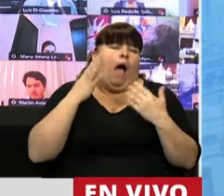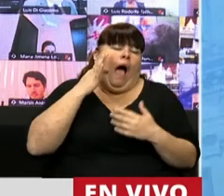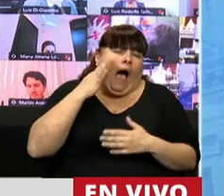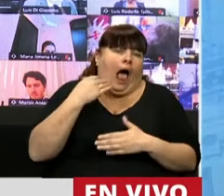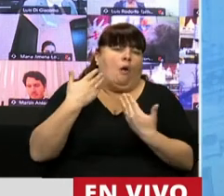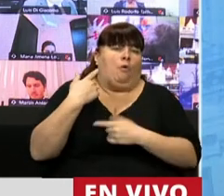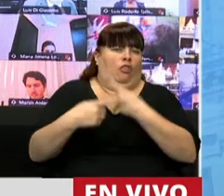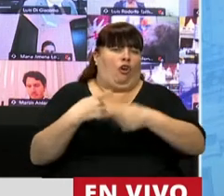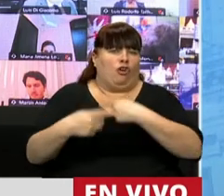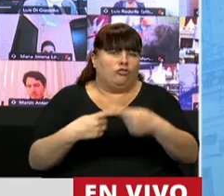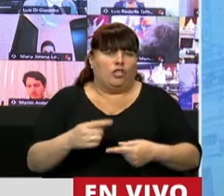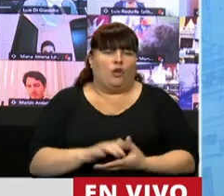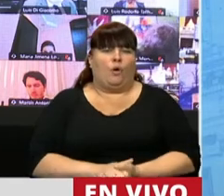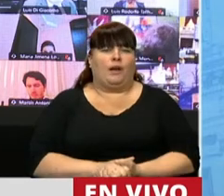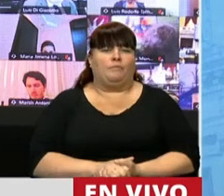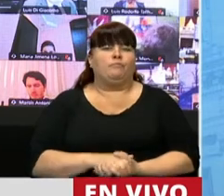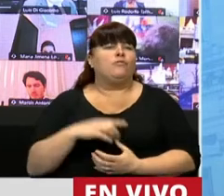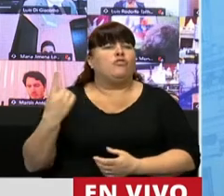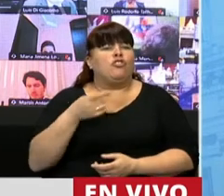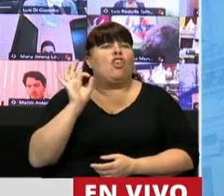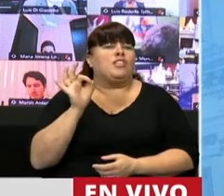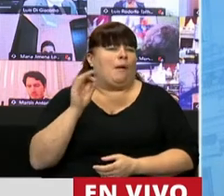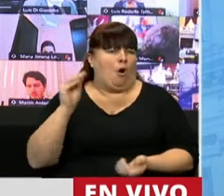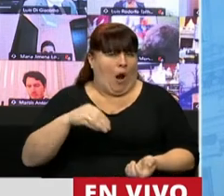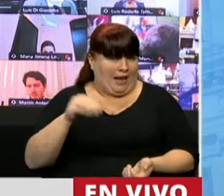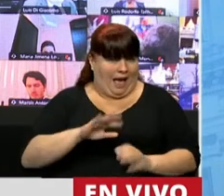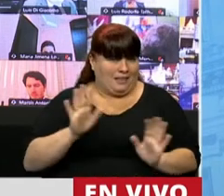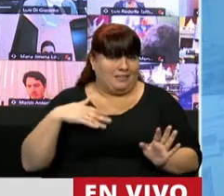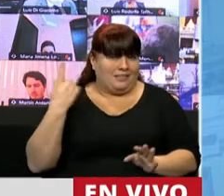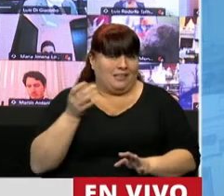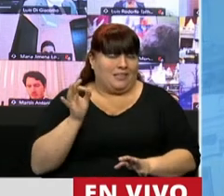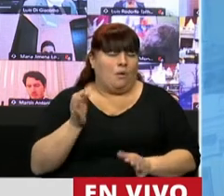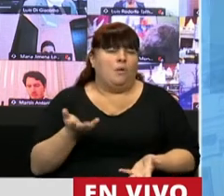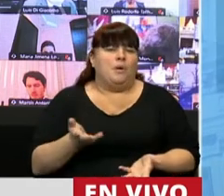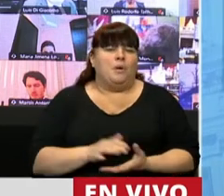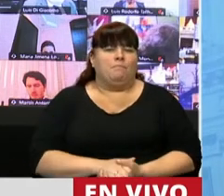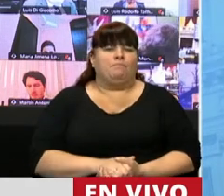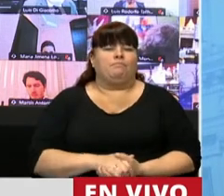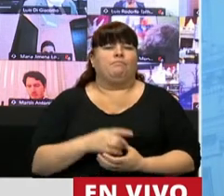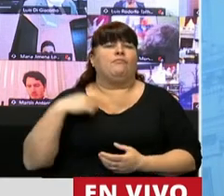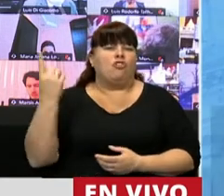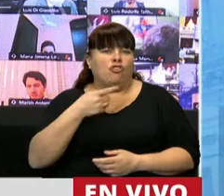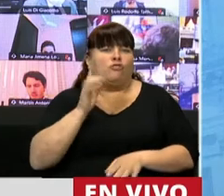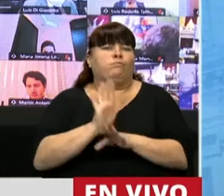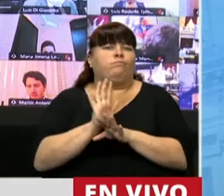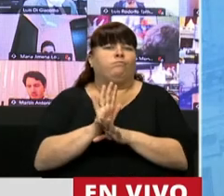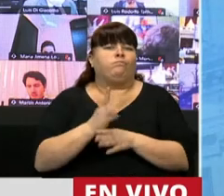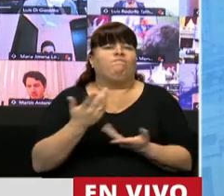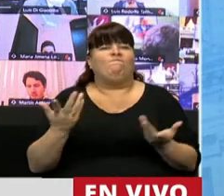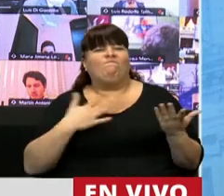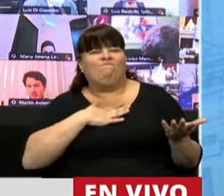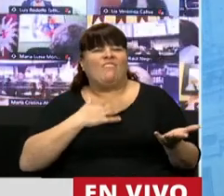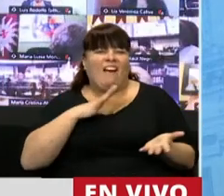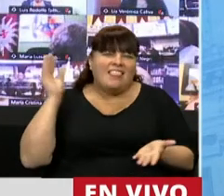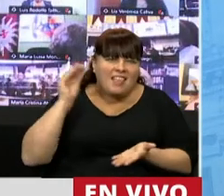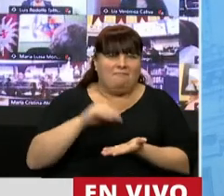de avanzar en algo que sabemos que no es suficiente, que no alcanza, que muchos nos hemos quedado con el sinsabor de